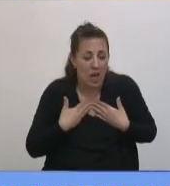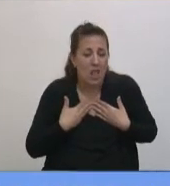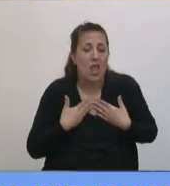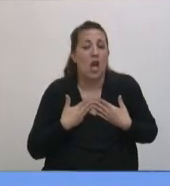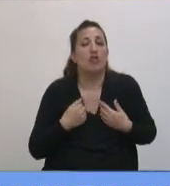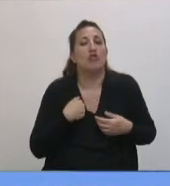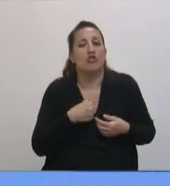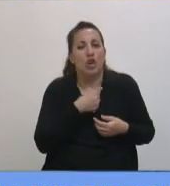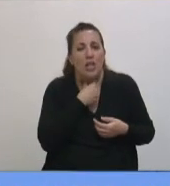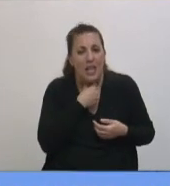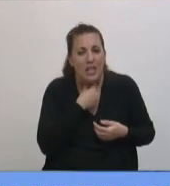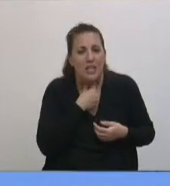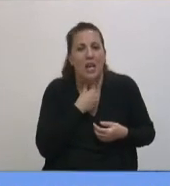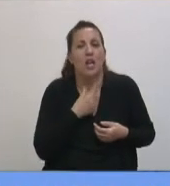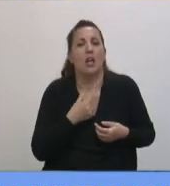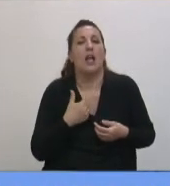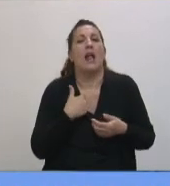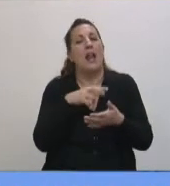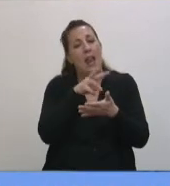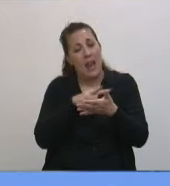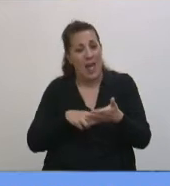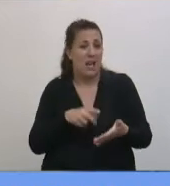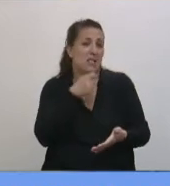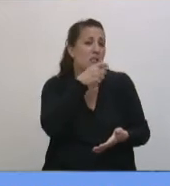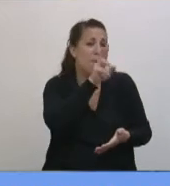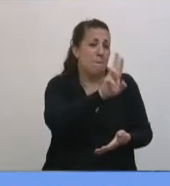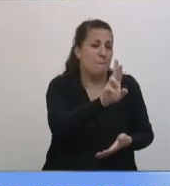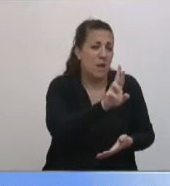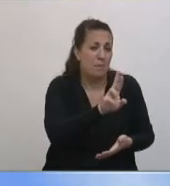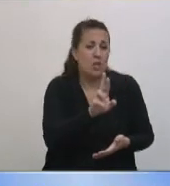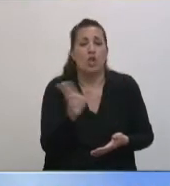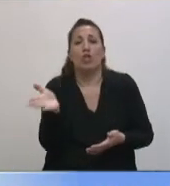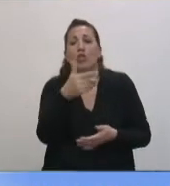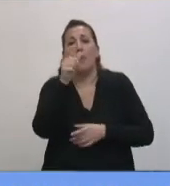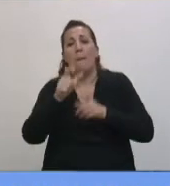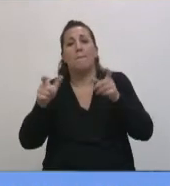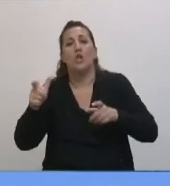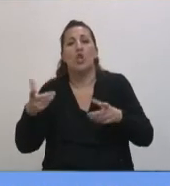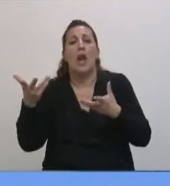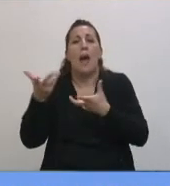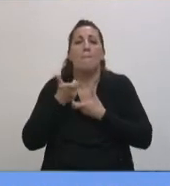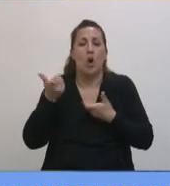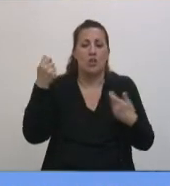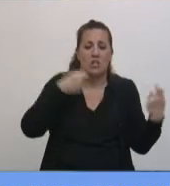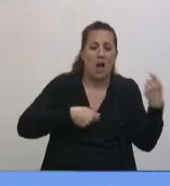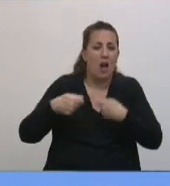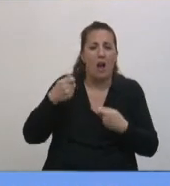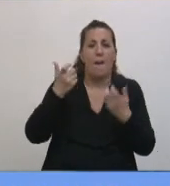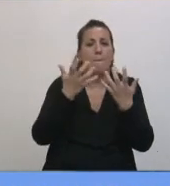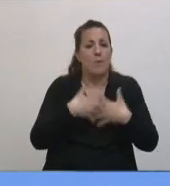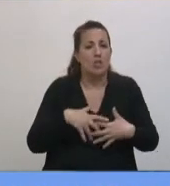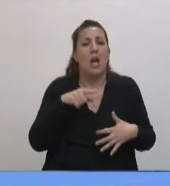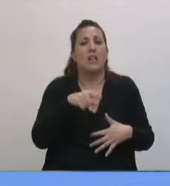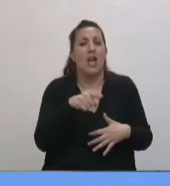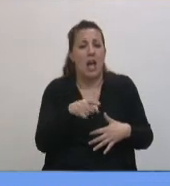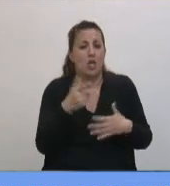pasar por ahorita, leer, si me lo permite, todas las personas que han colaborado con nuestro proyecto y que eso muestra